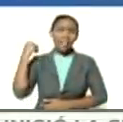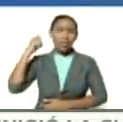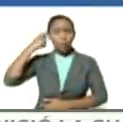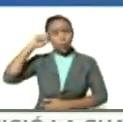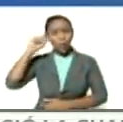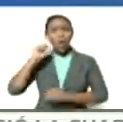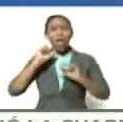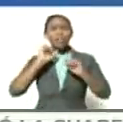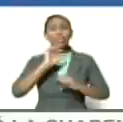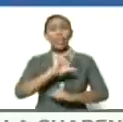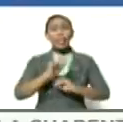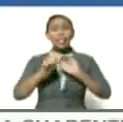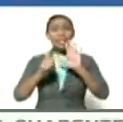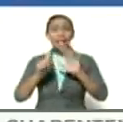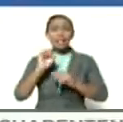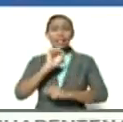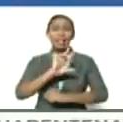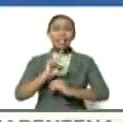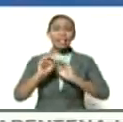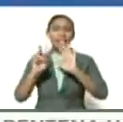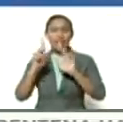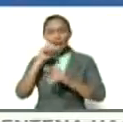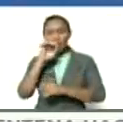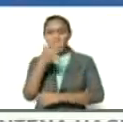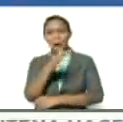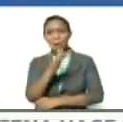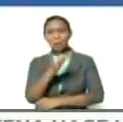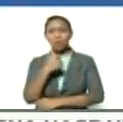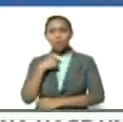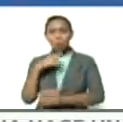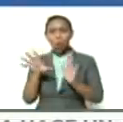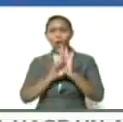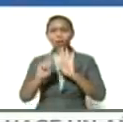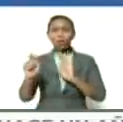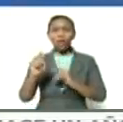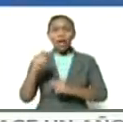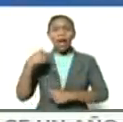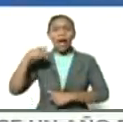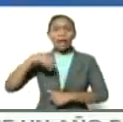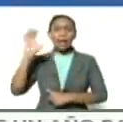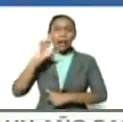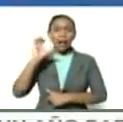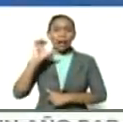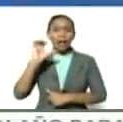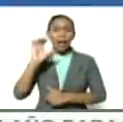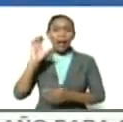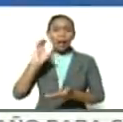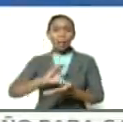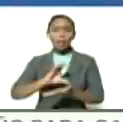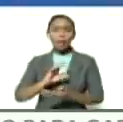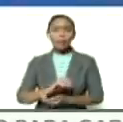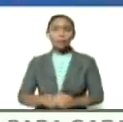36 37 años fui constituyente por Caracas por acá por la capital